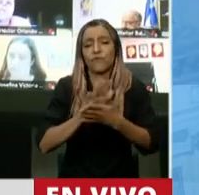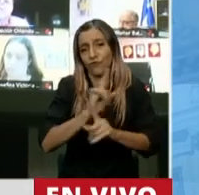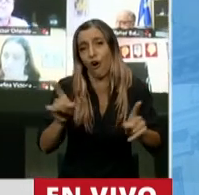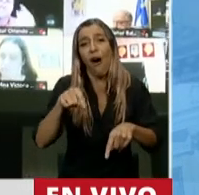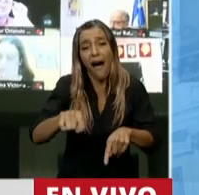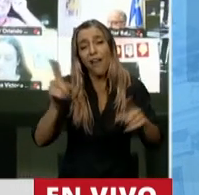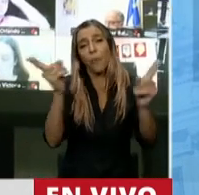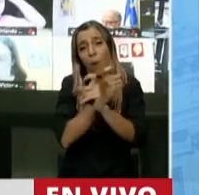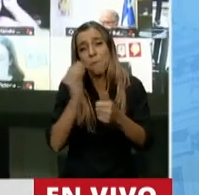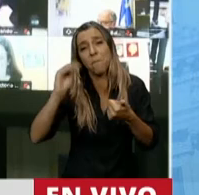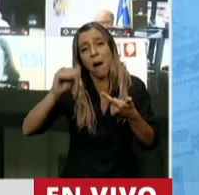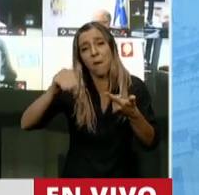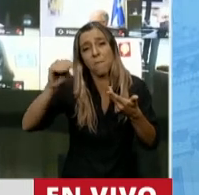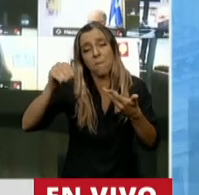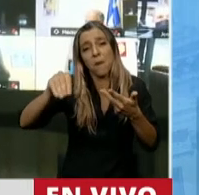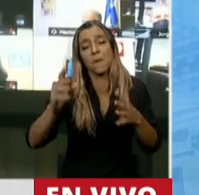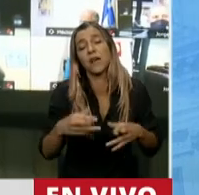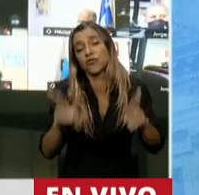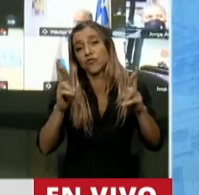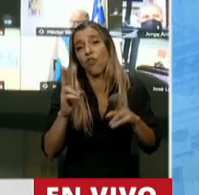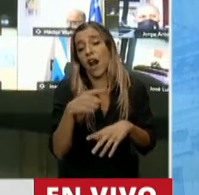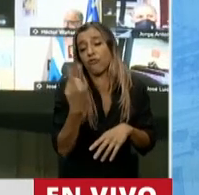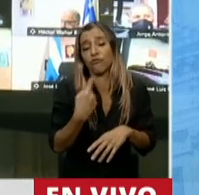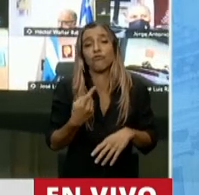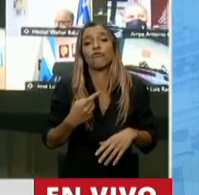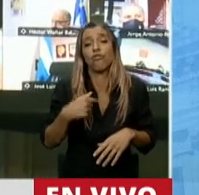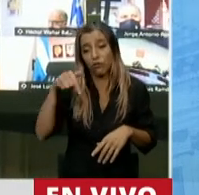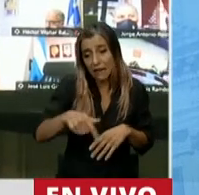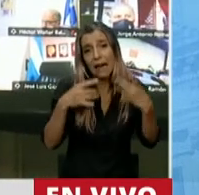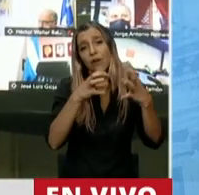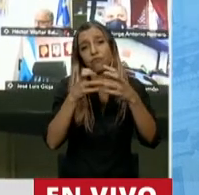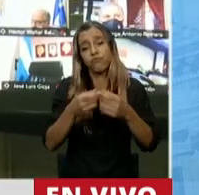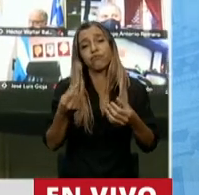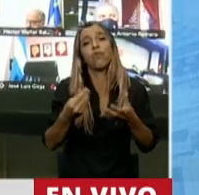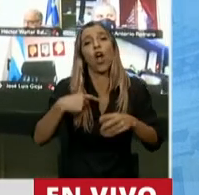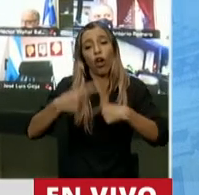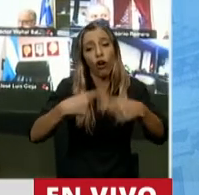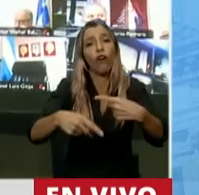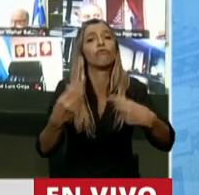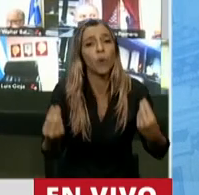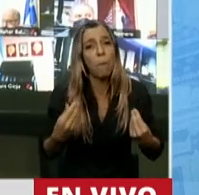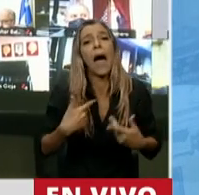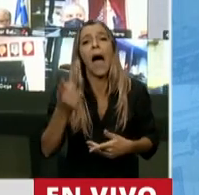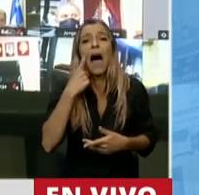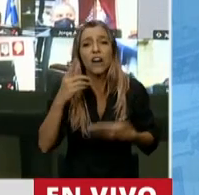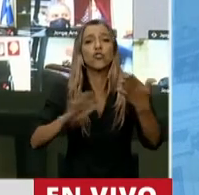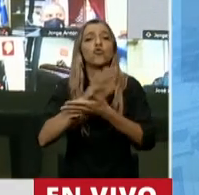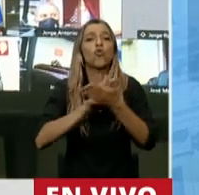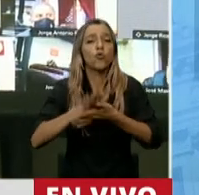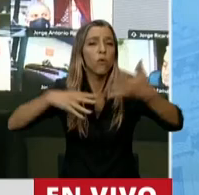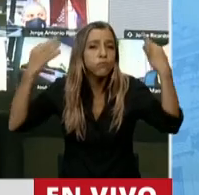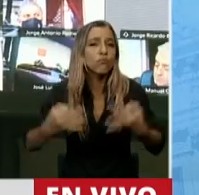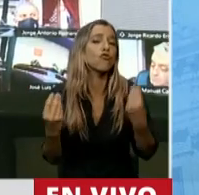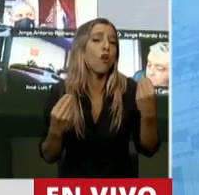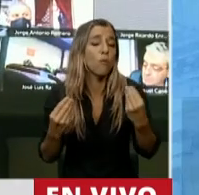evitemos y vamos a estar acá siempre dispuestos, no a subir impuestos, pero sí a pensar cómo desburocratizamos este país que no sale adelante hace demasiados